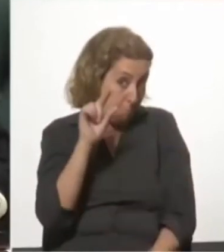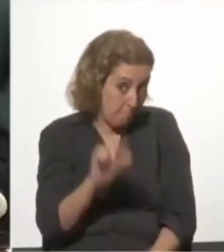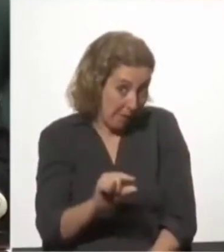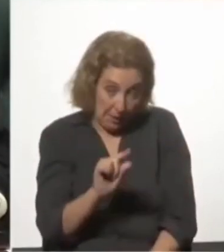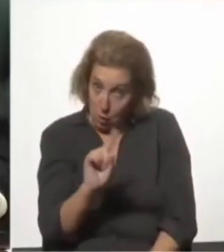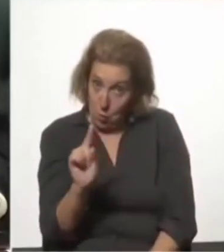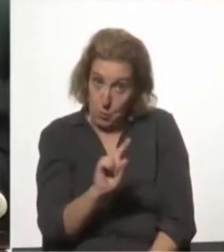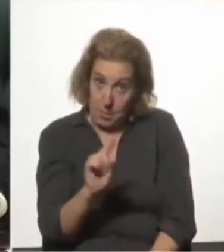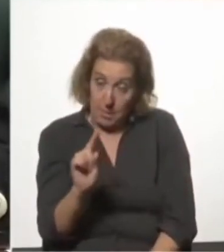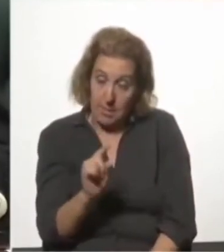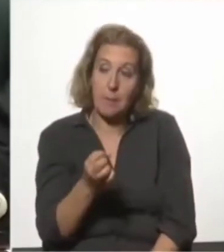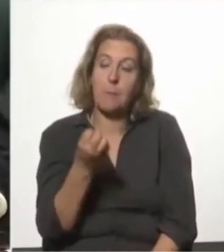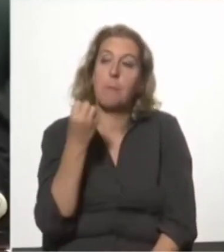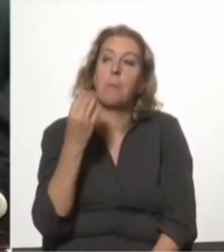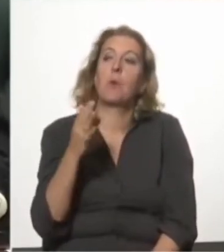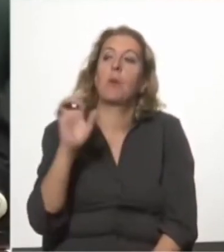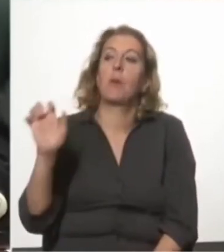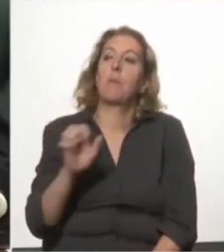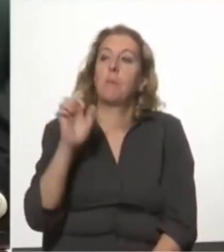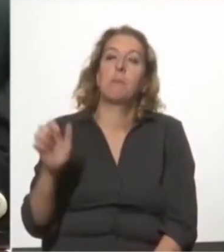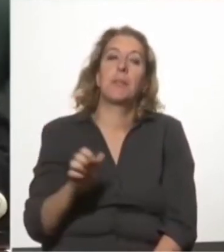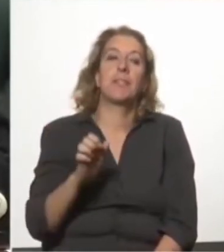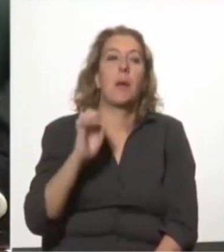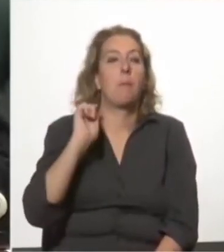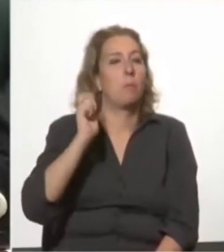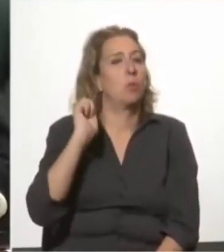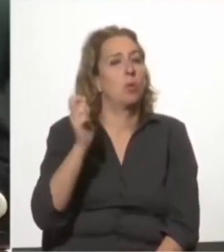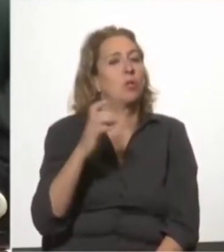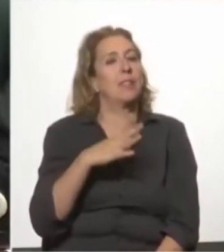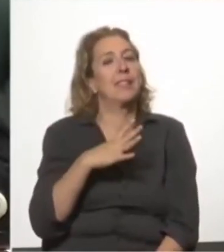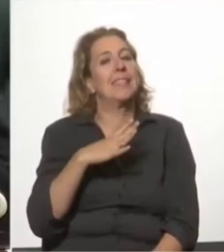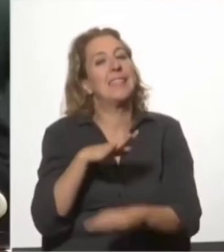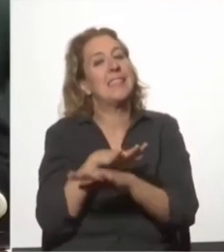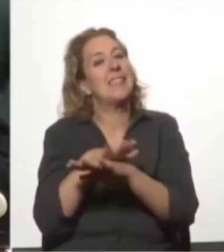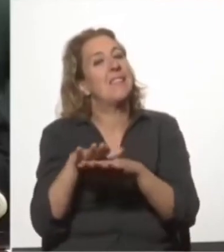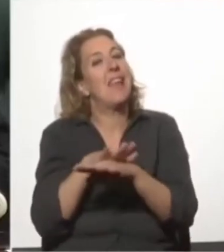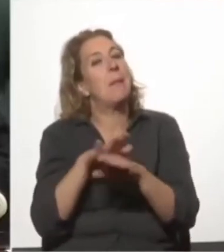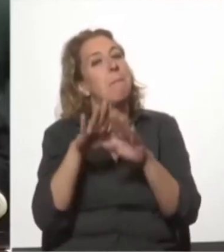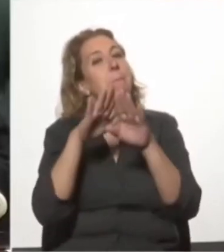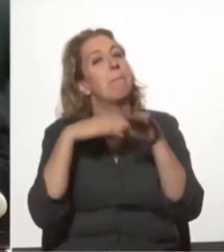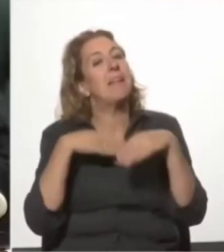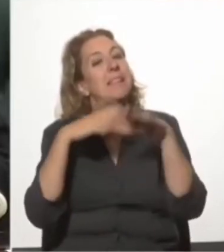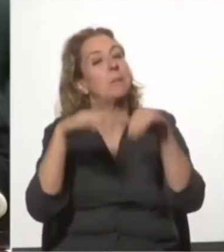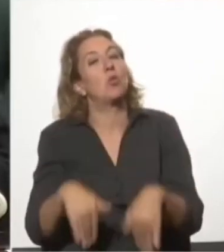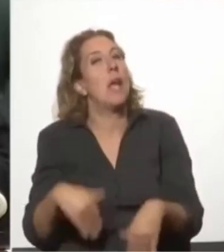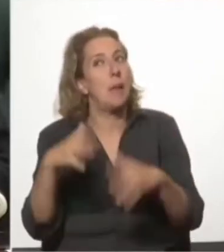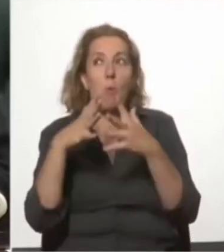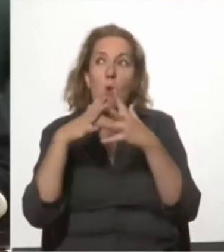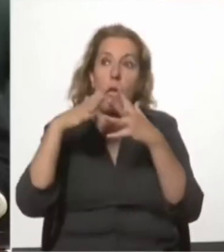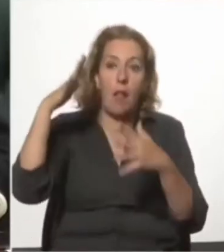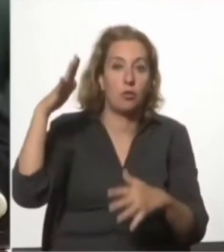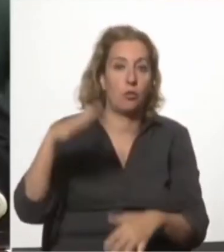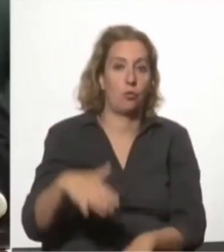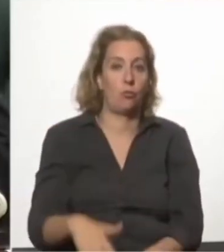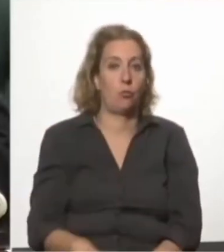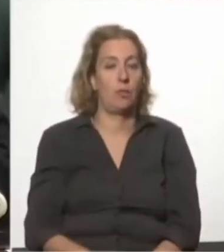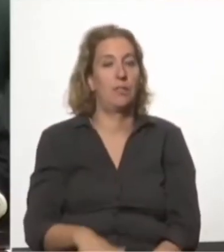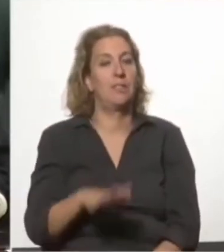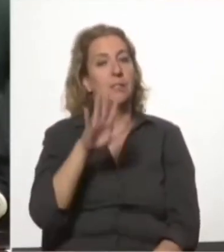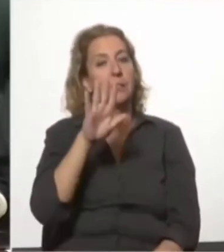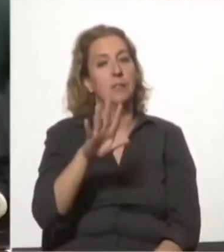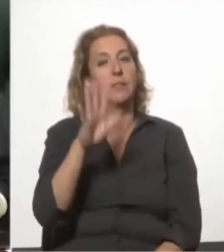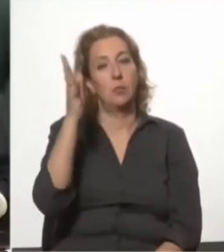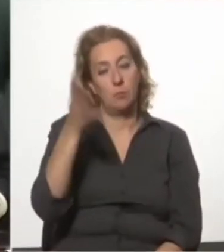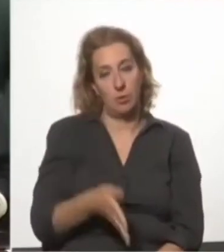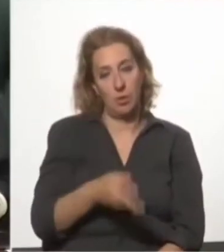porque las empresas públicas tienen niveles patrimoniales muy altos. Un 5%